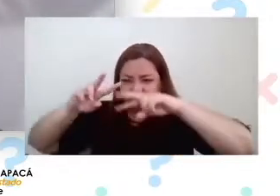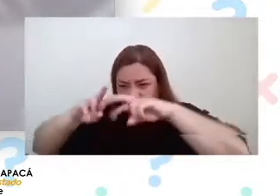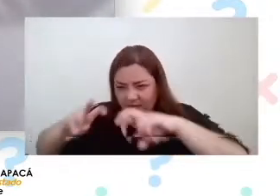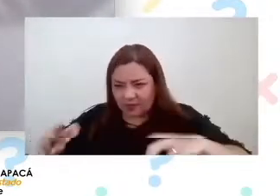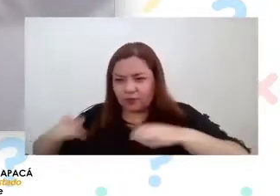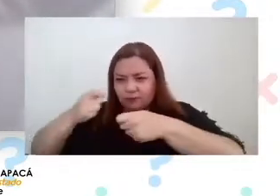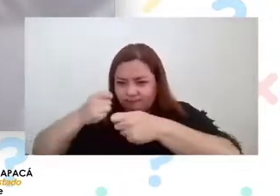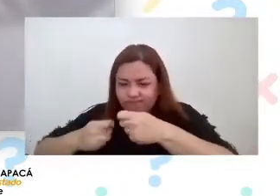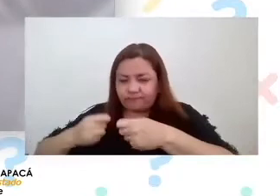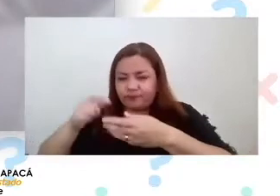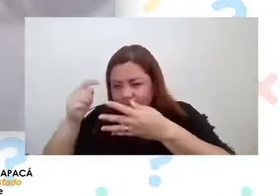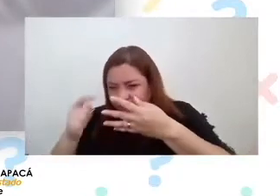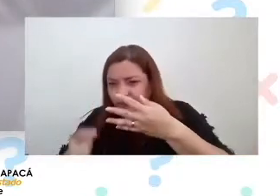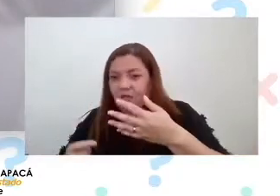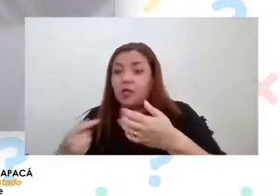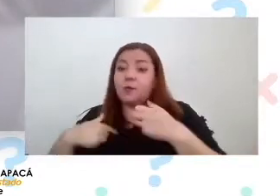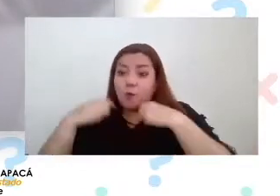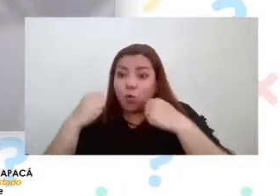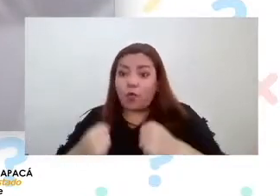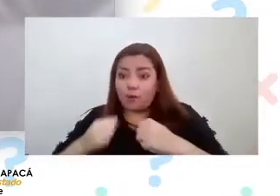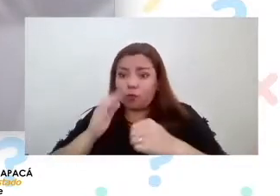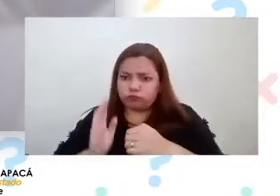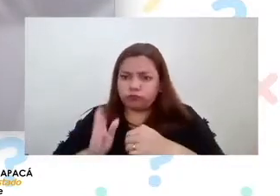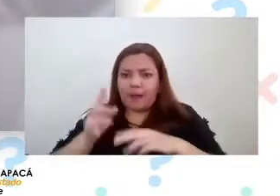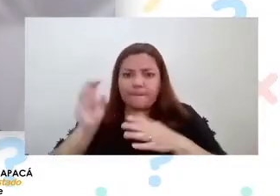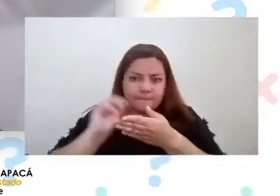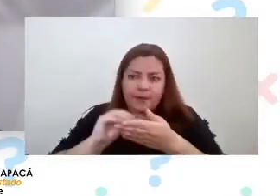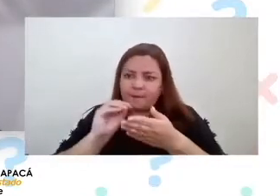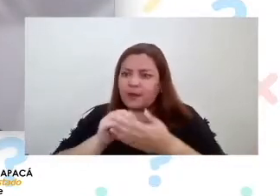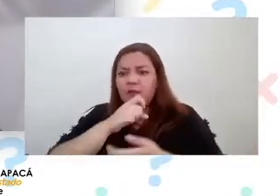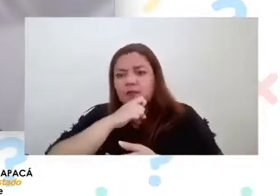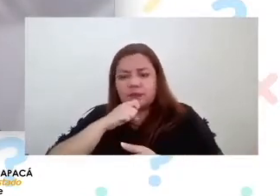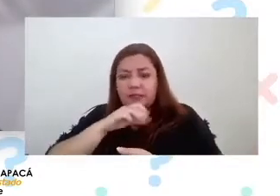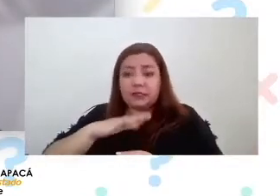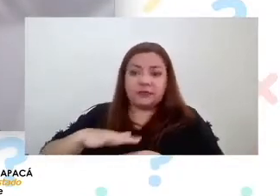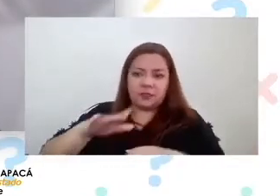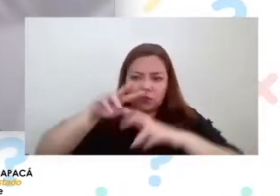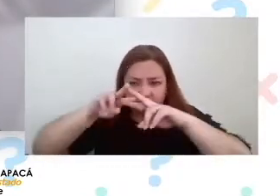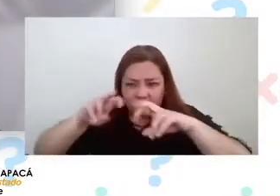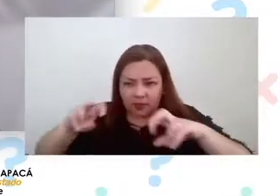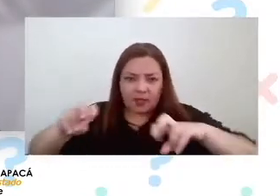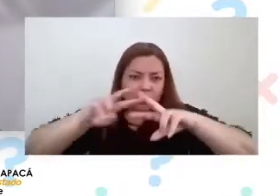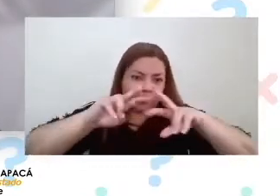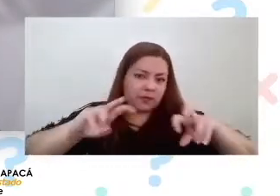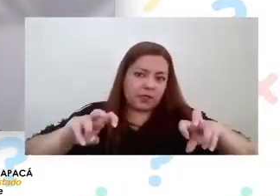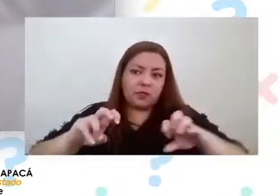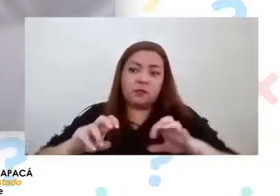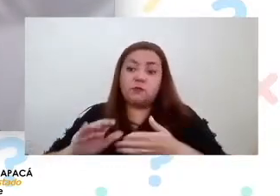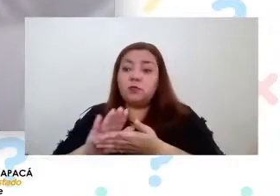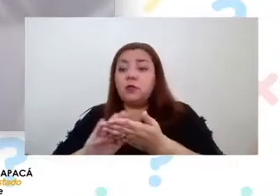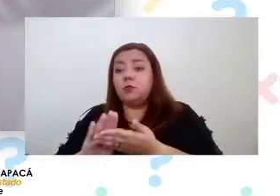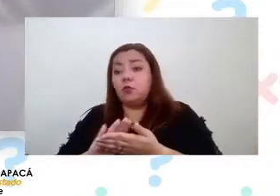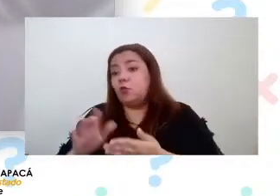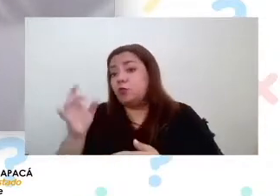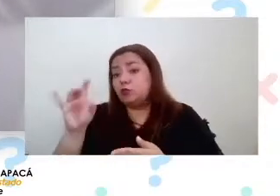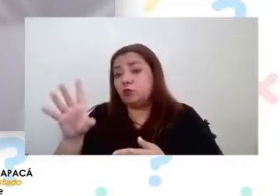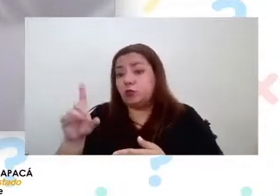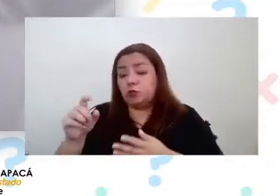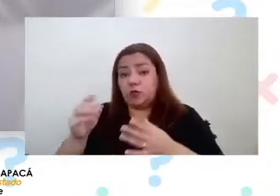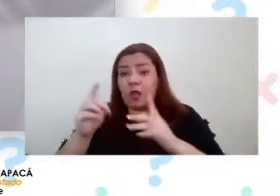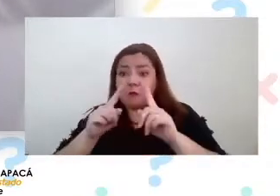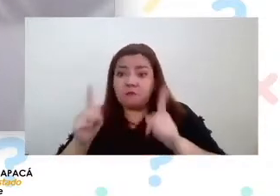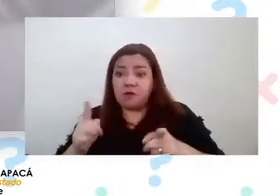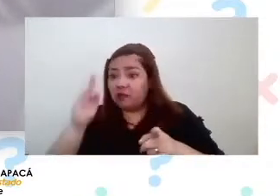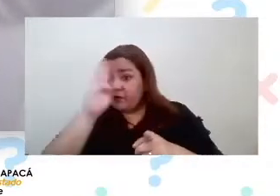podamos realizar investigaciones en el desierto por ejemplo no también solo de la parte biológica sino